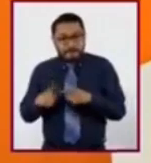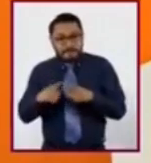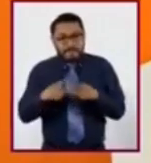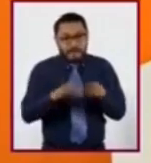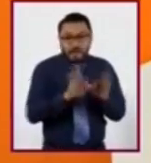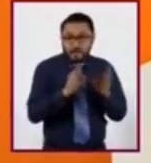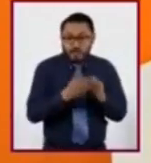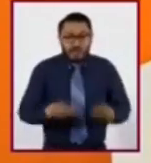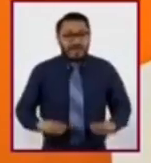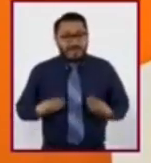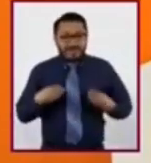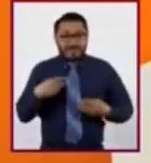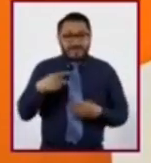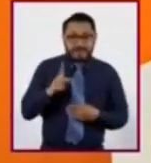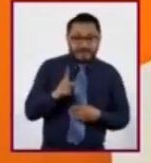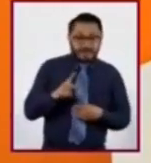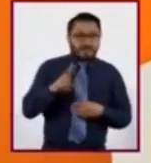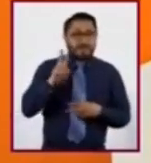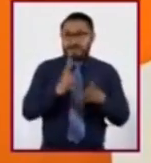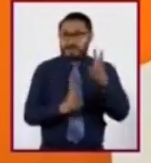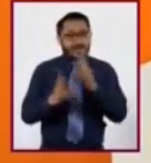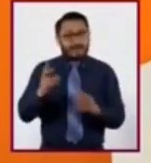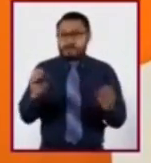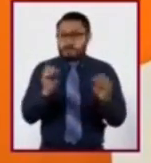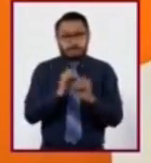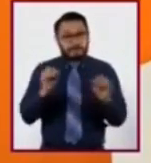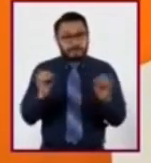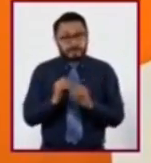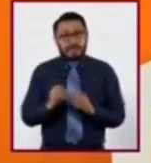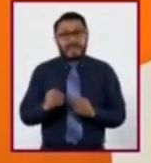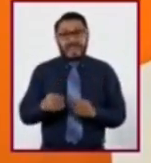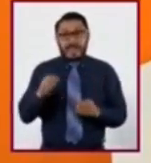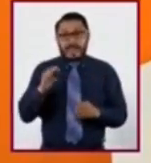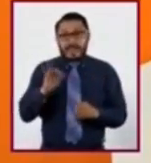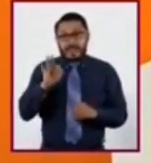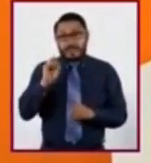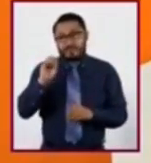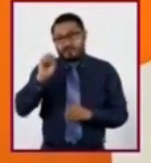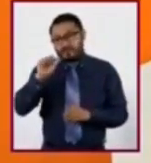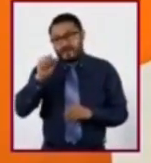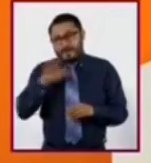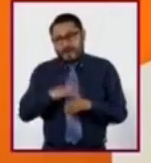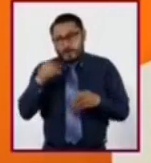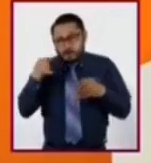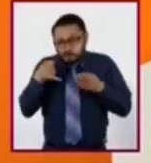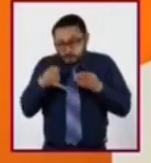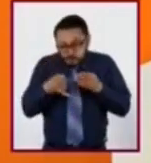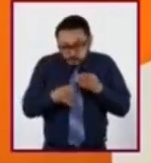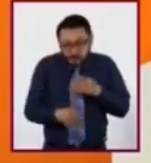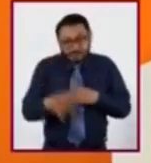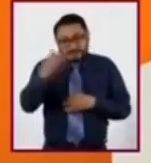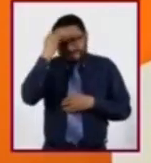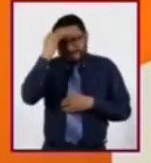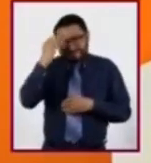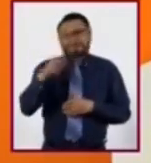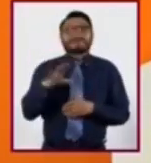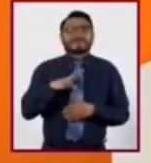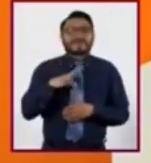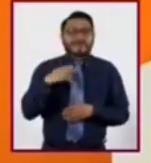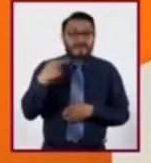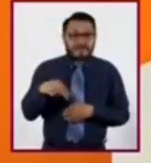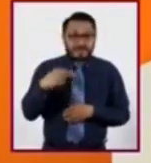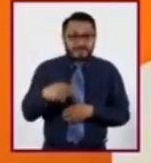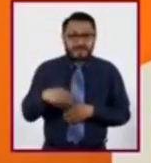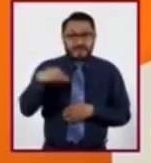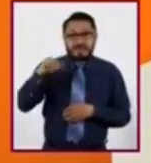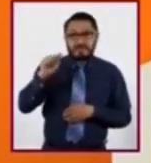aunque ninguna forma de vida vegetal. La fosa más profunda de la que se tiene conocimiento hasta hoy es la fosa